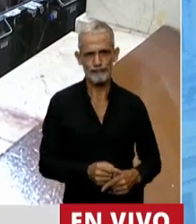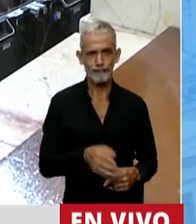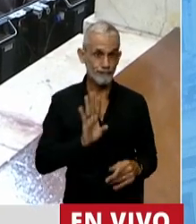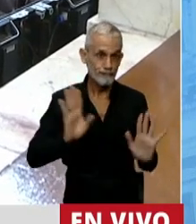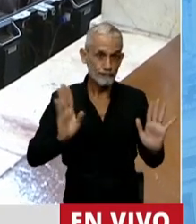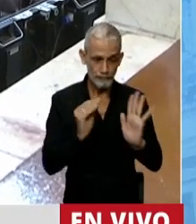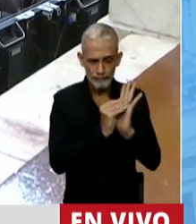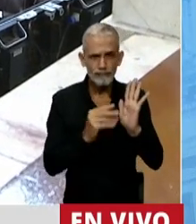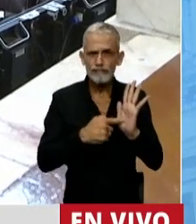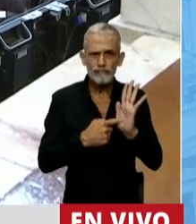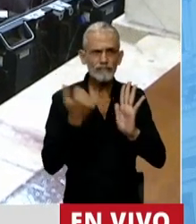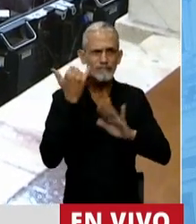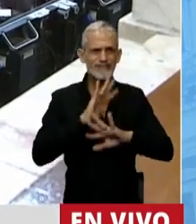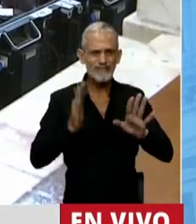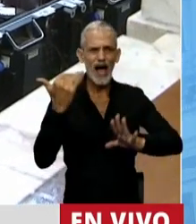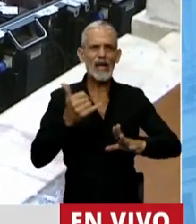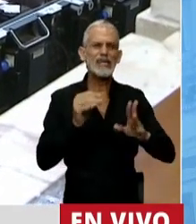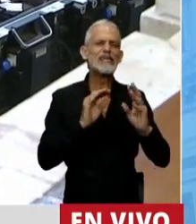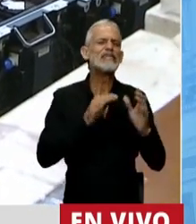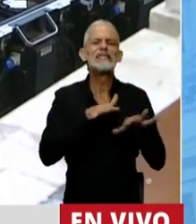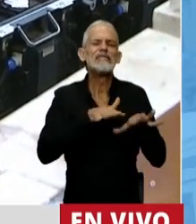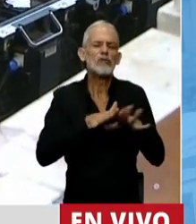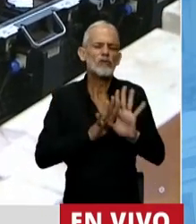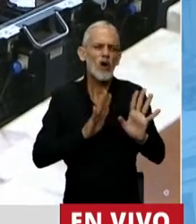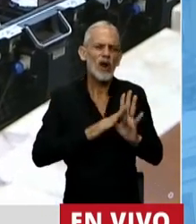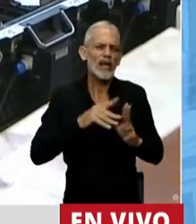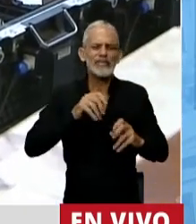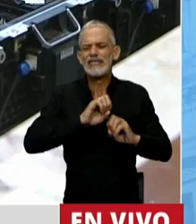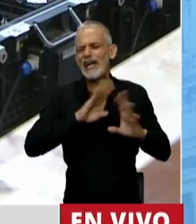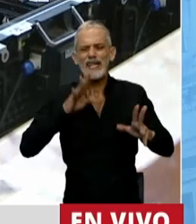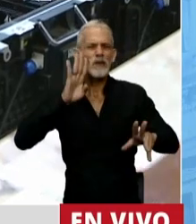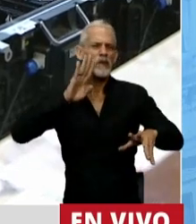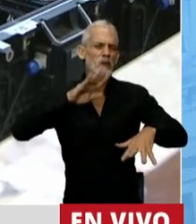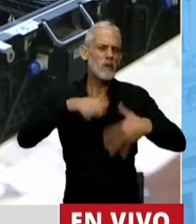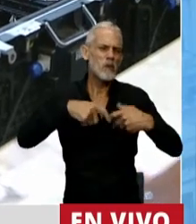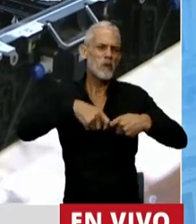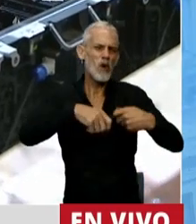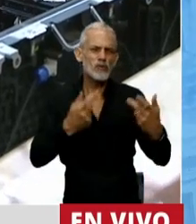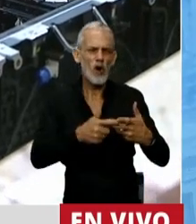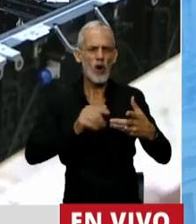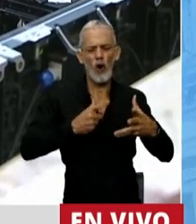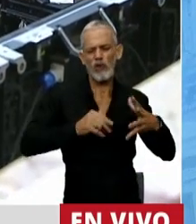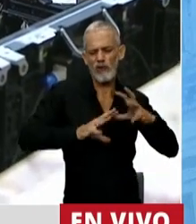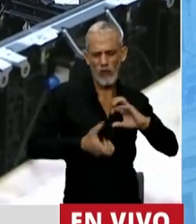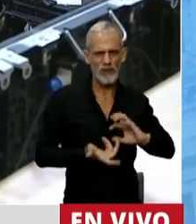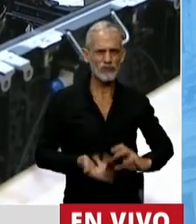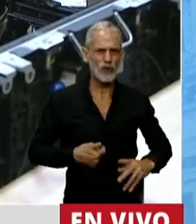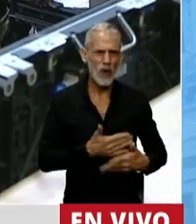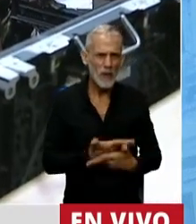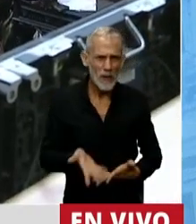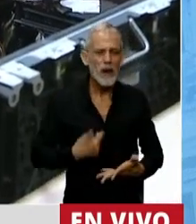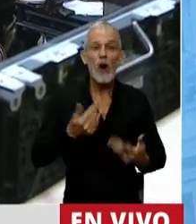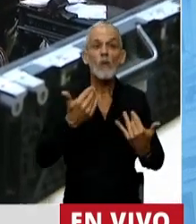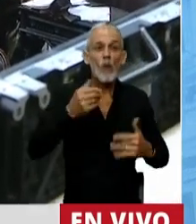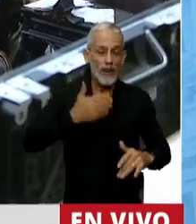legislado, contemplado cuando hay situaciones aberrantes, situaciones críticas, deformaciones o situaciones que ponen